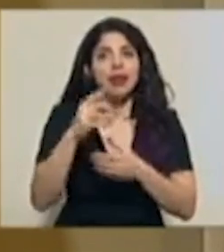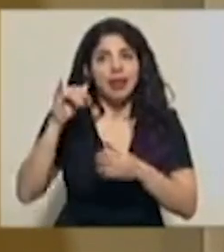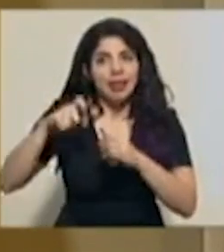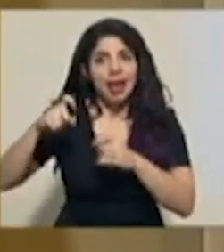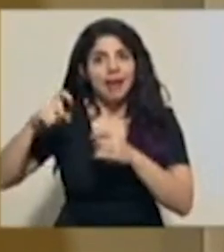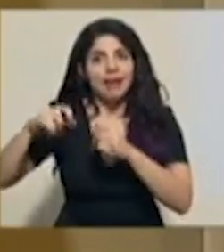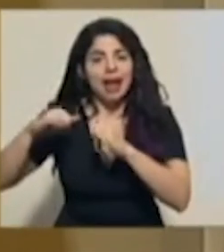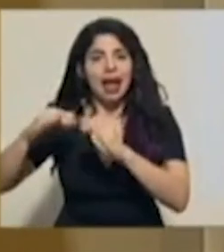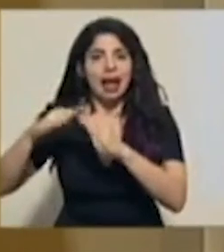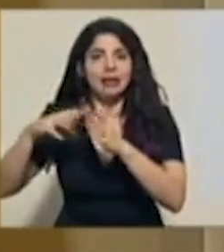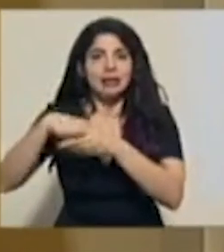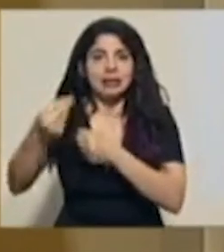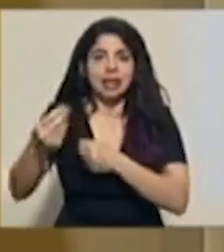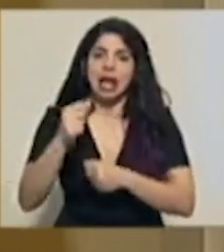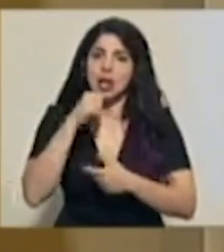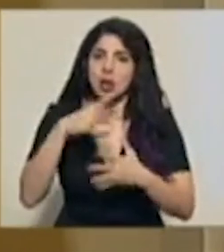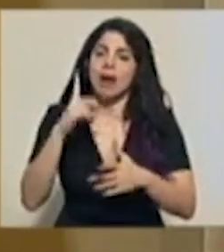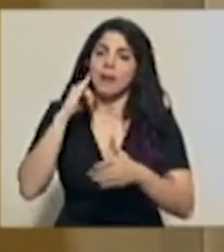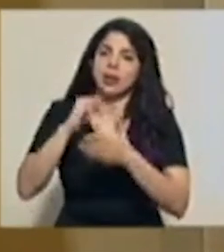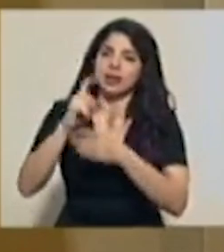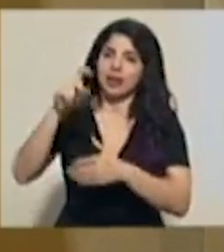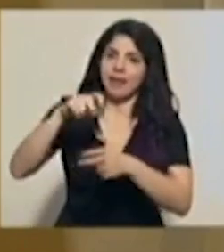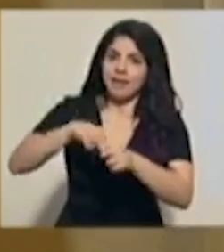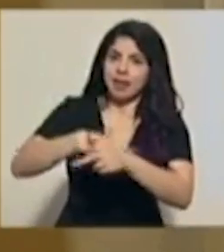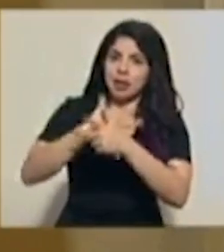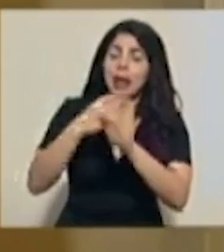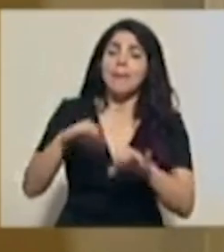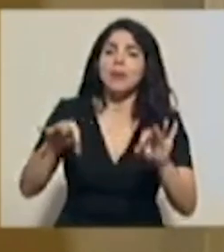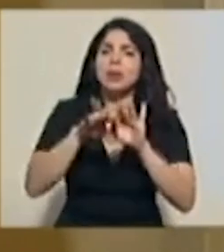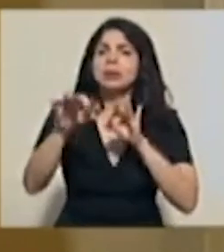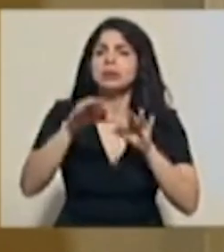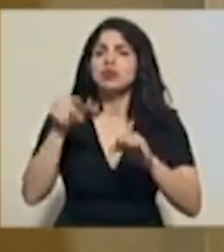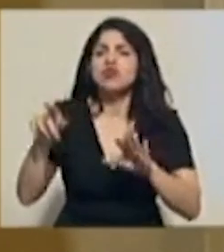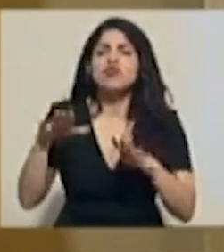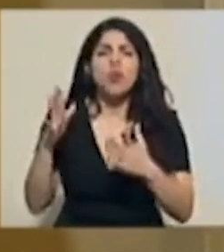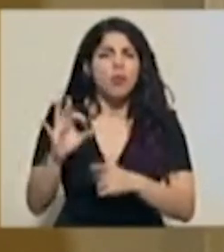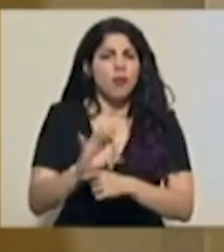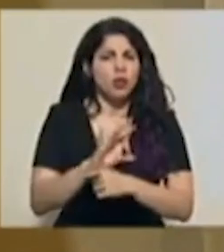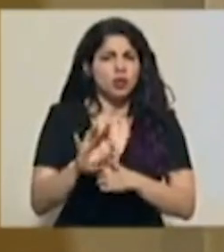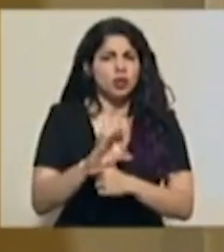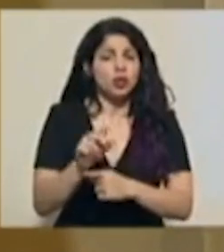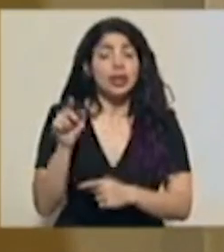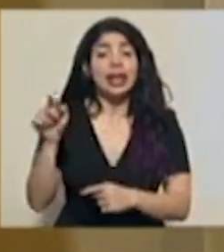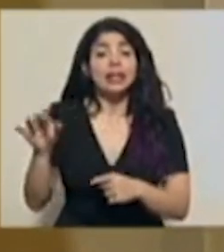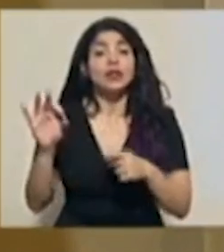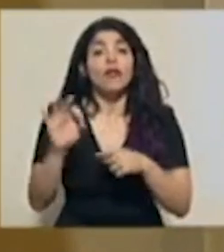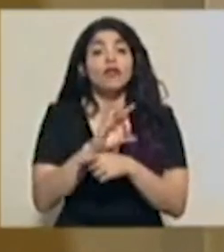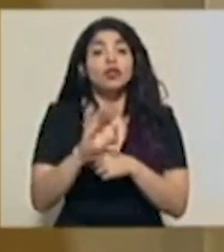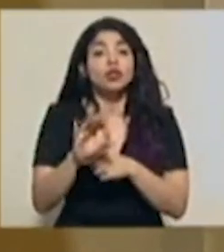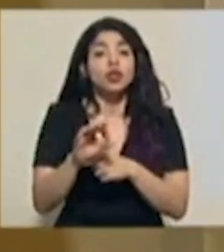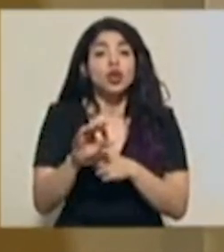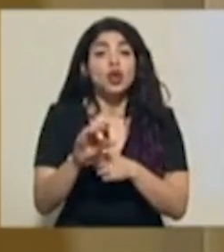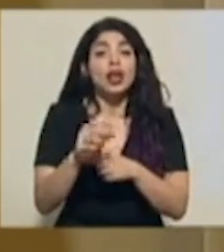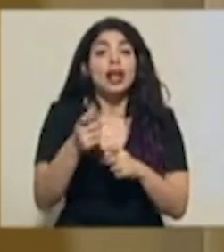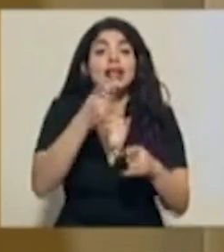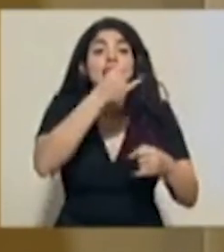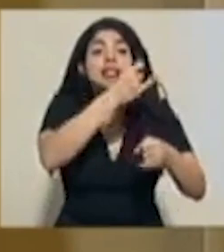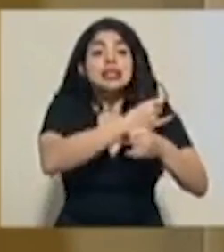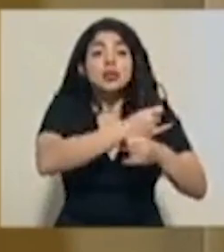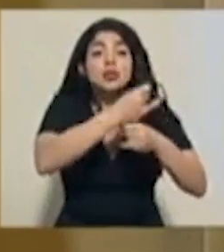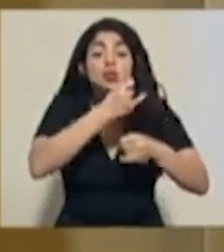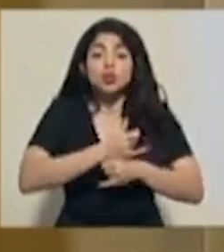aislamiento. Es muy importante decir cómo va a funcionar esto. Esto va a funcionar desde las entidades